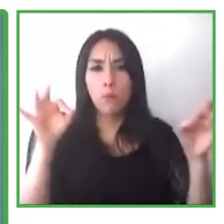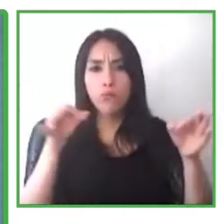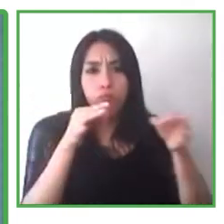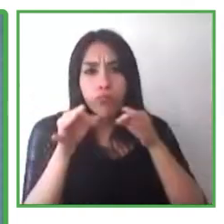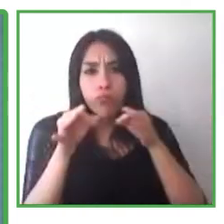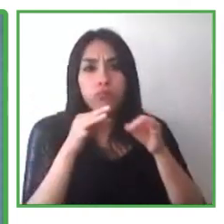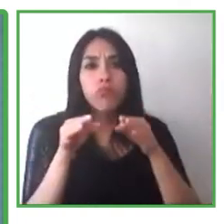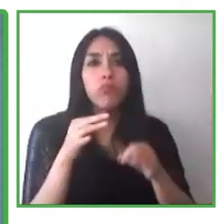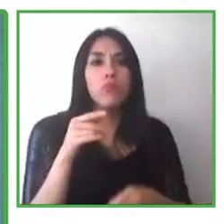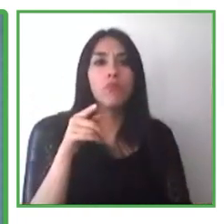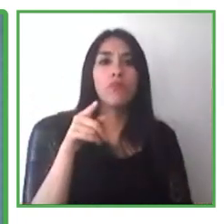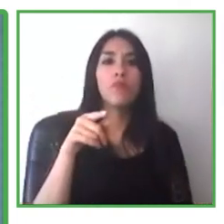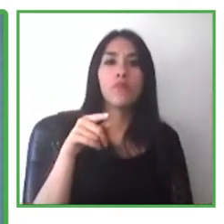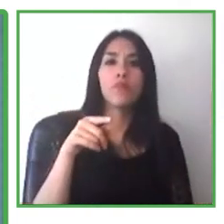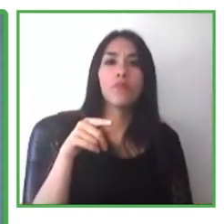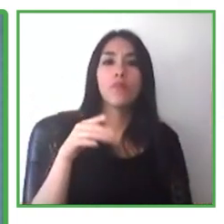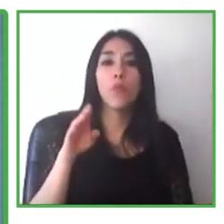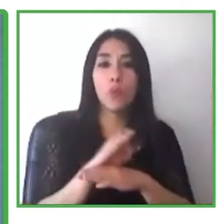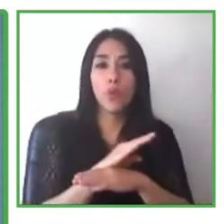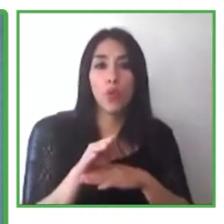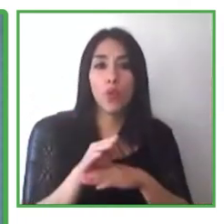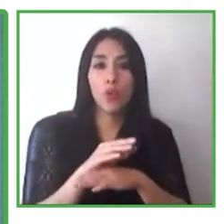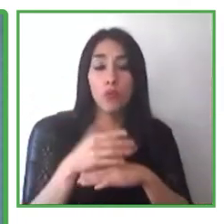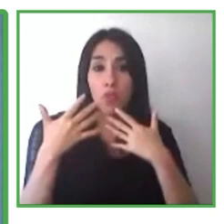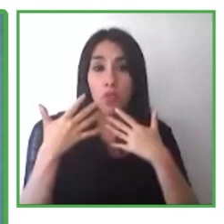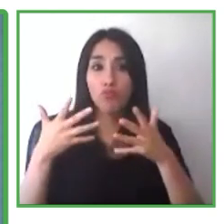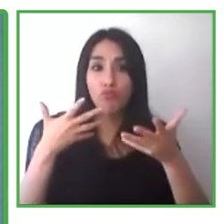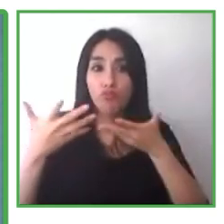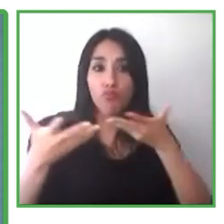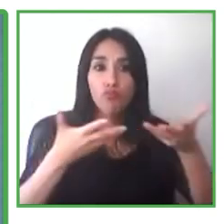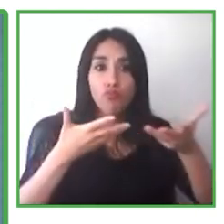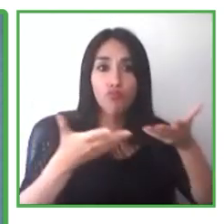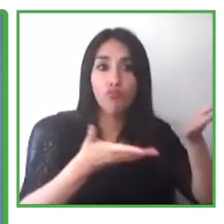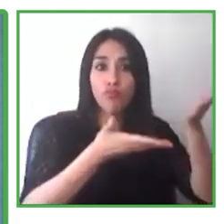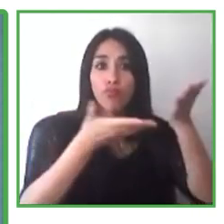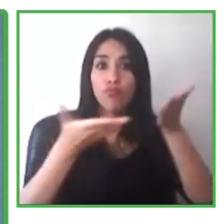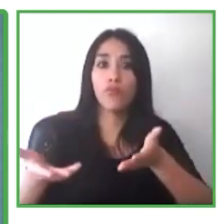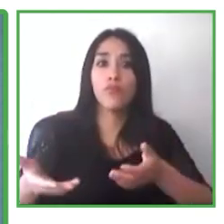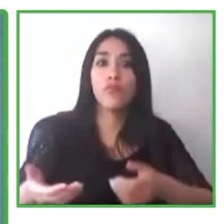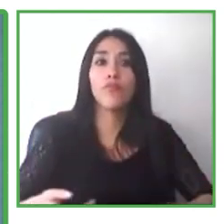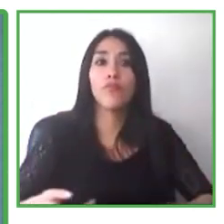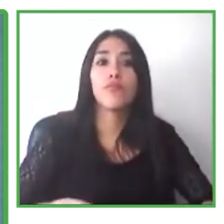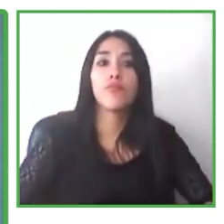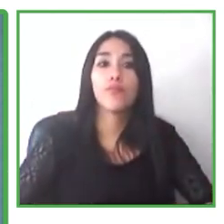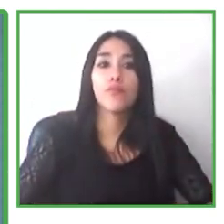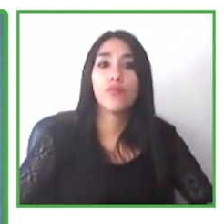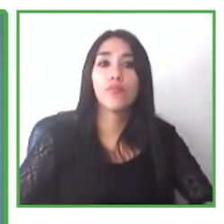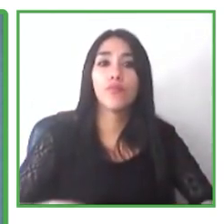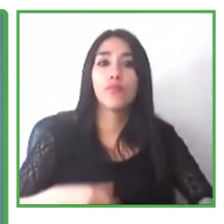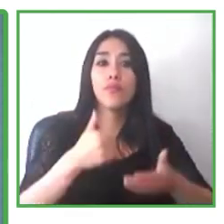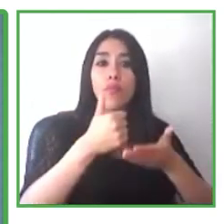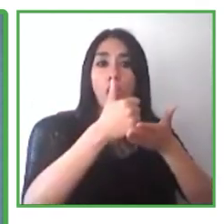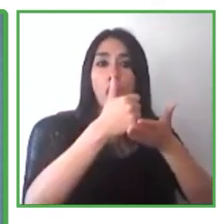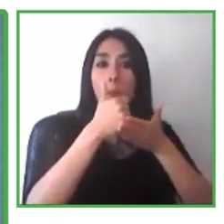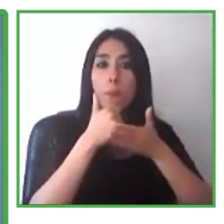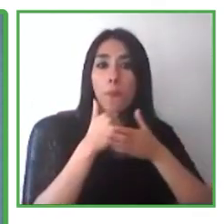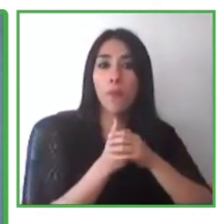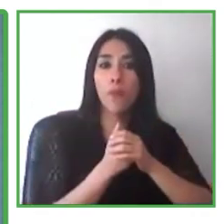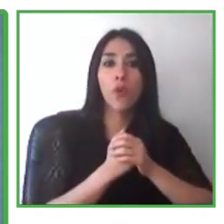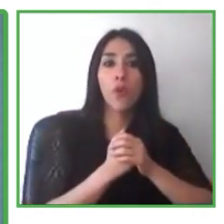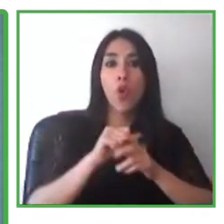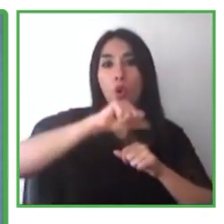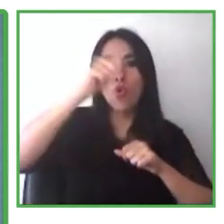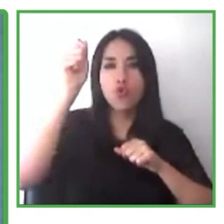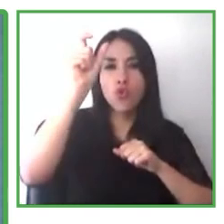nos presentan a sus pares y eso es muy importante. La